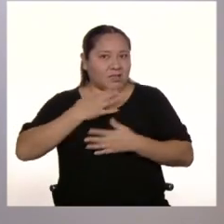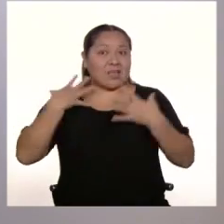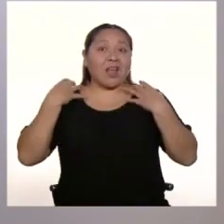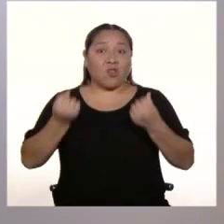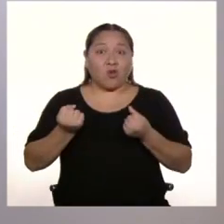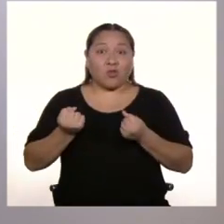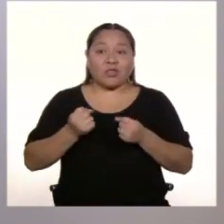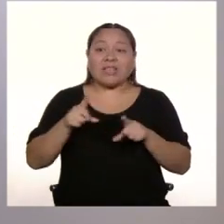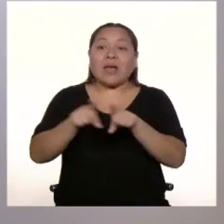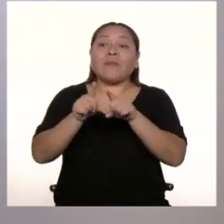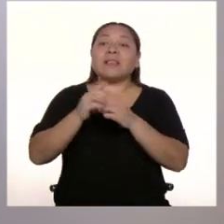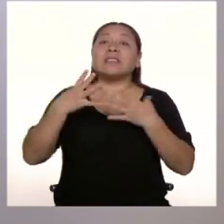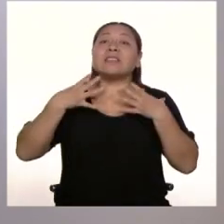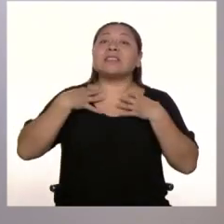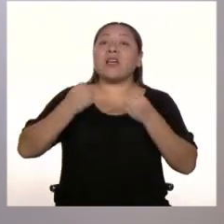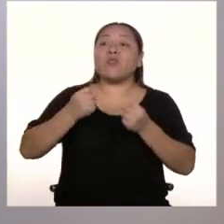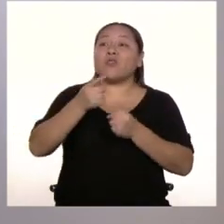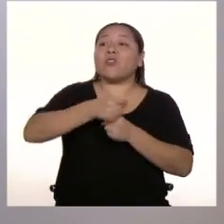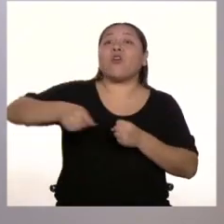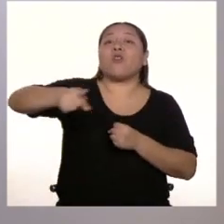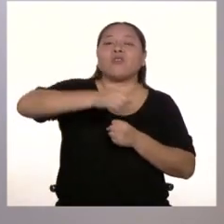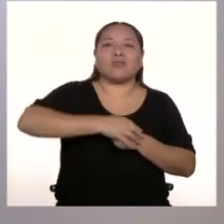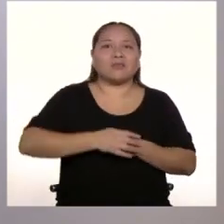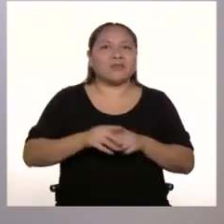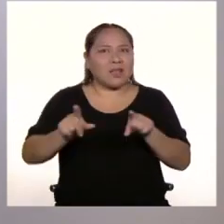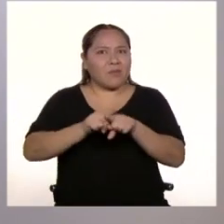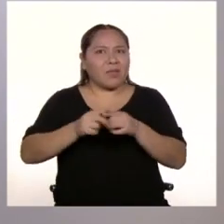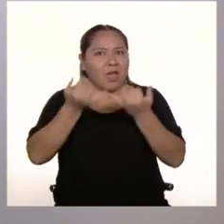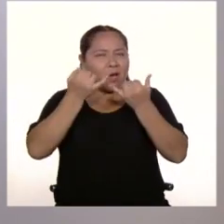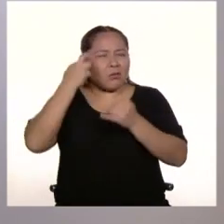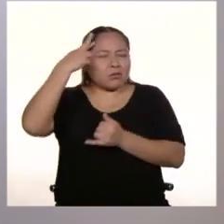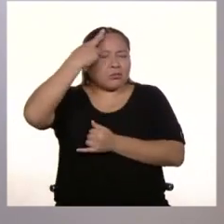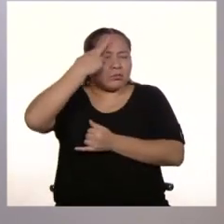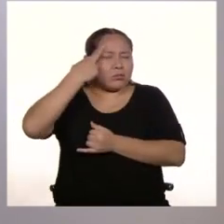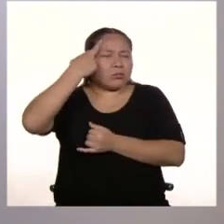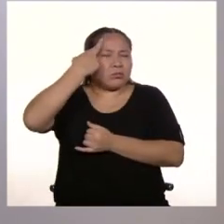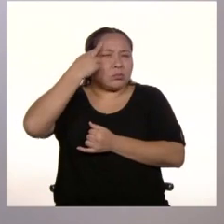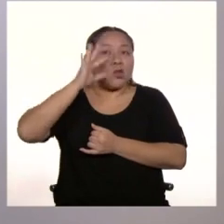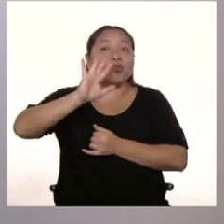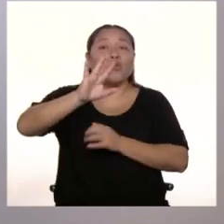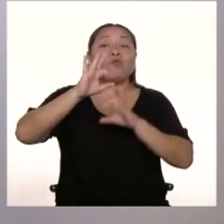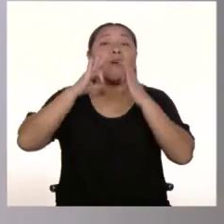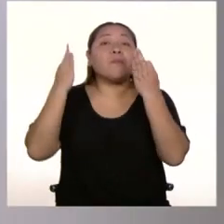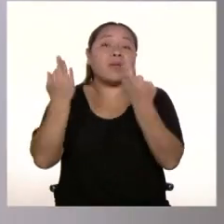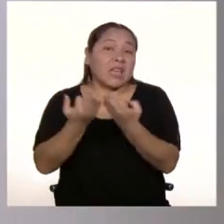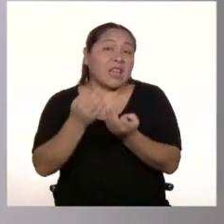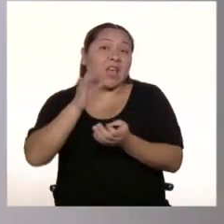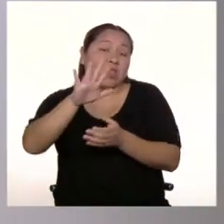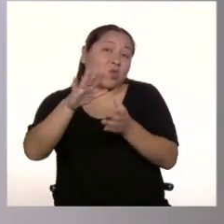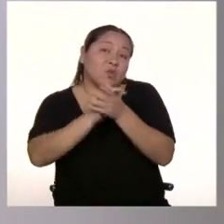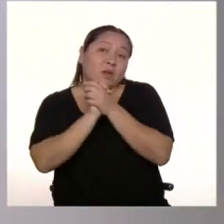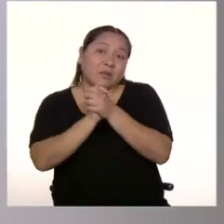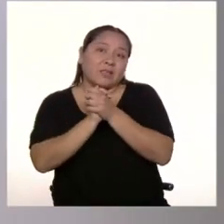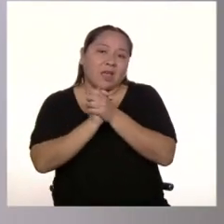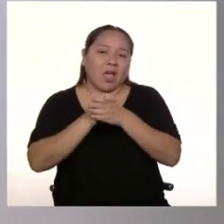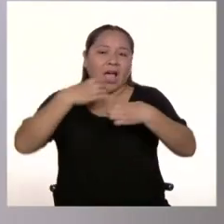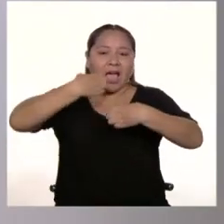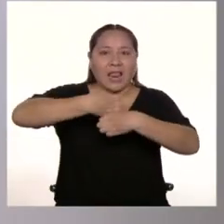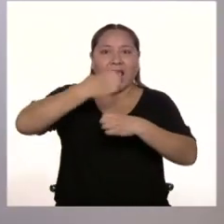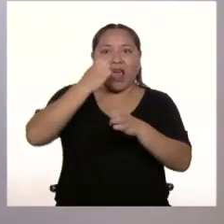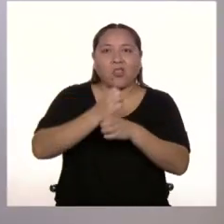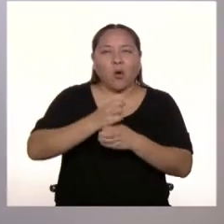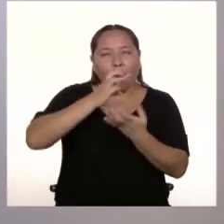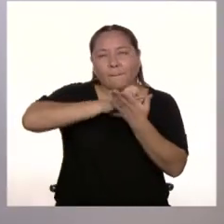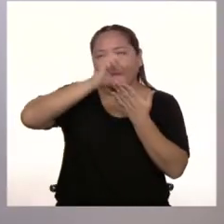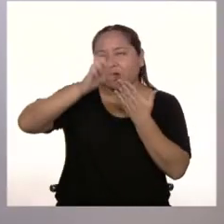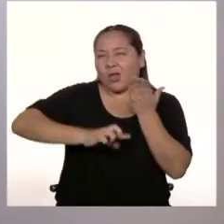Ahora, nosotros también podemos generar reflexión en nuestras familias y amistades, creando un proyecto artístico.